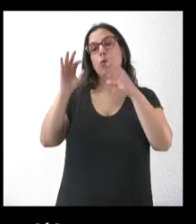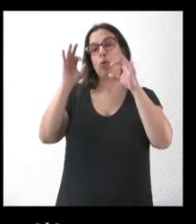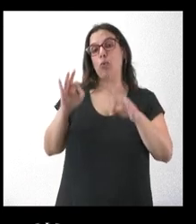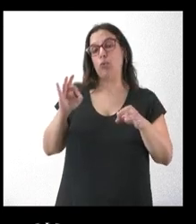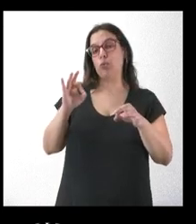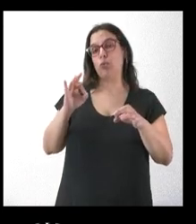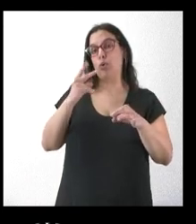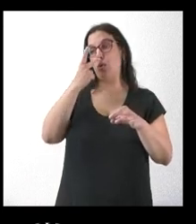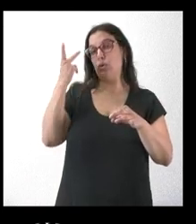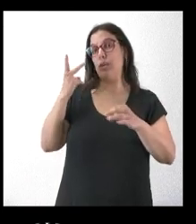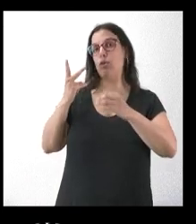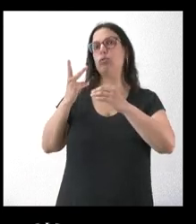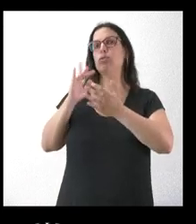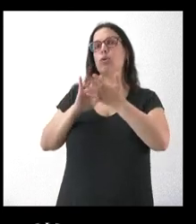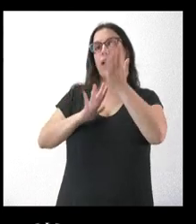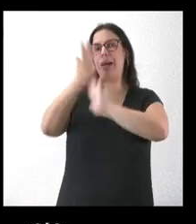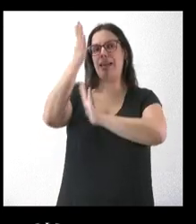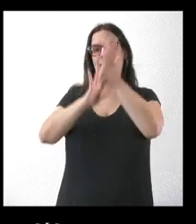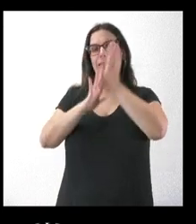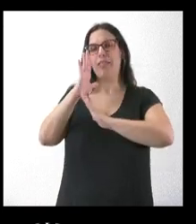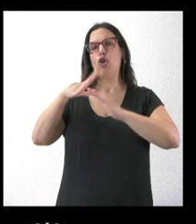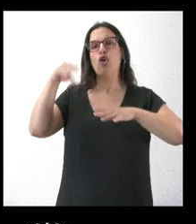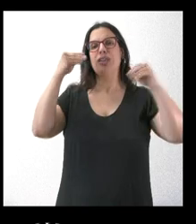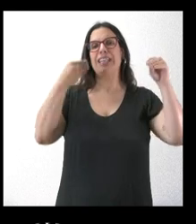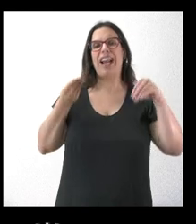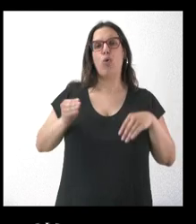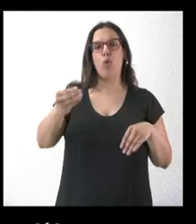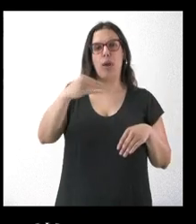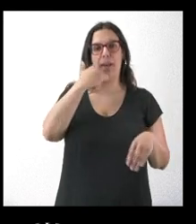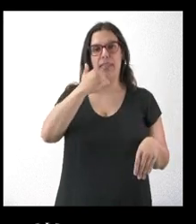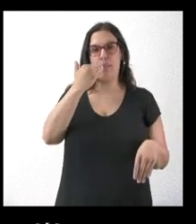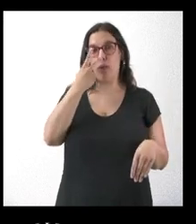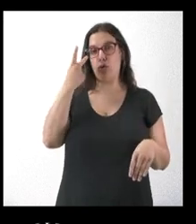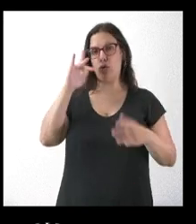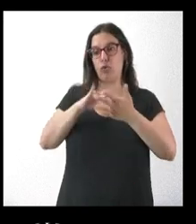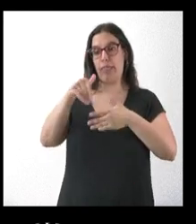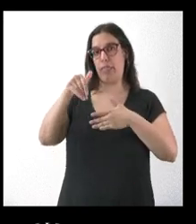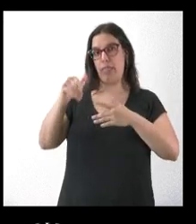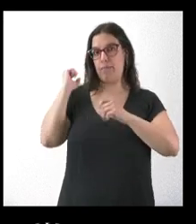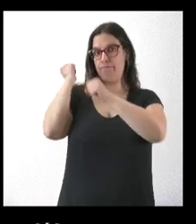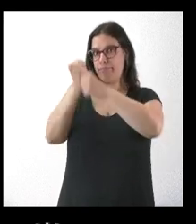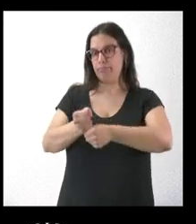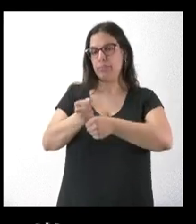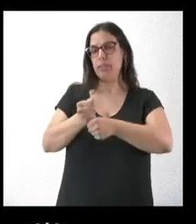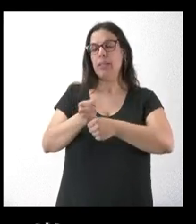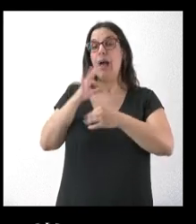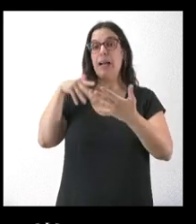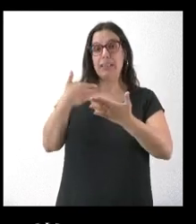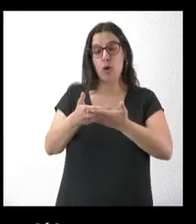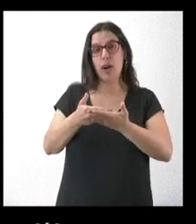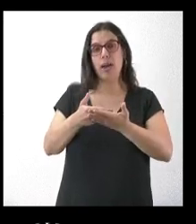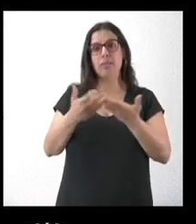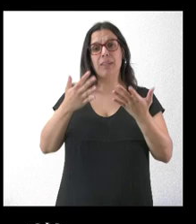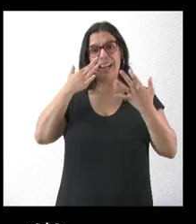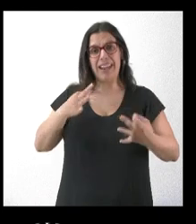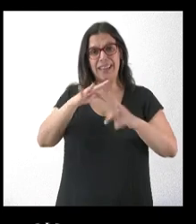incendios de la Sierra de la Culebra. No sé si a estas alturas se puede decir que hemos mejorado la situación para